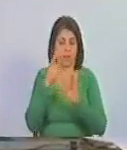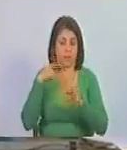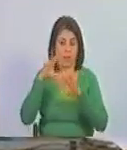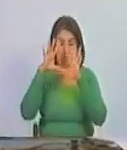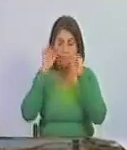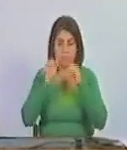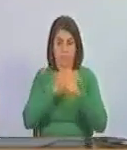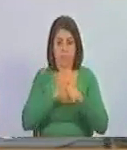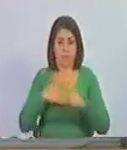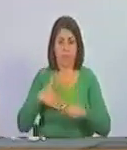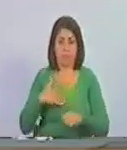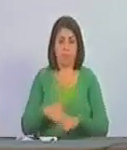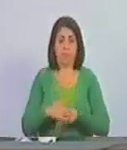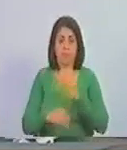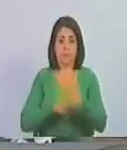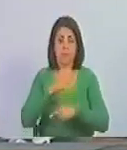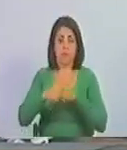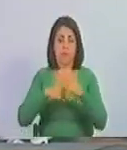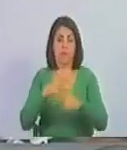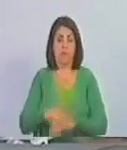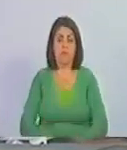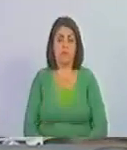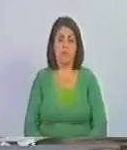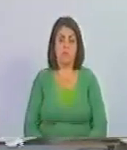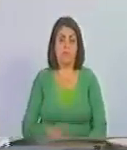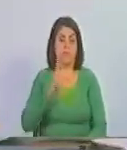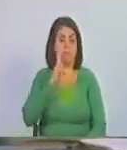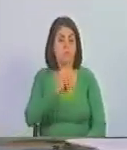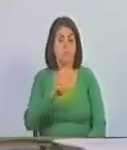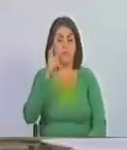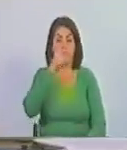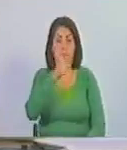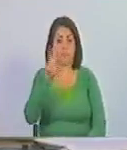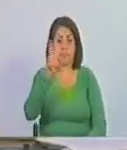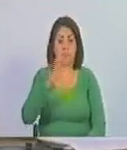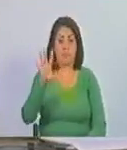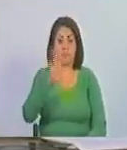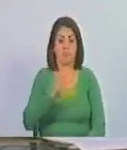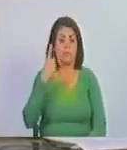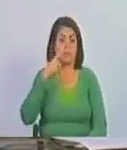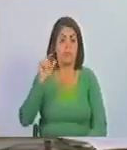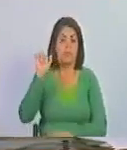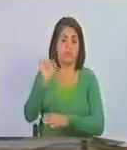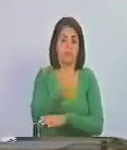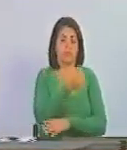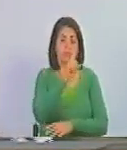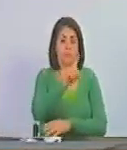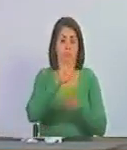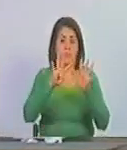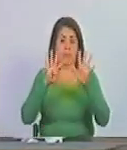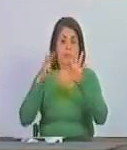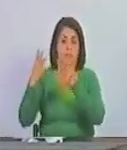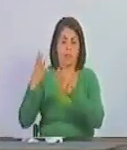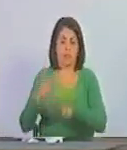intención después de que notaron que el pueblo de Venezuela los había derrotado en el año 19